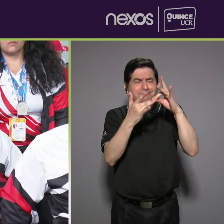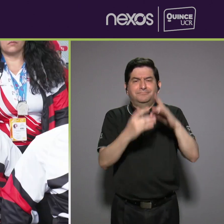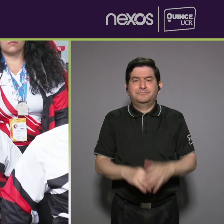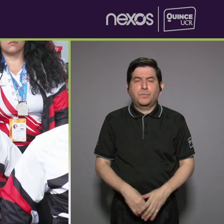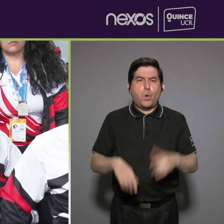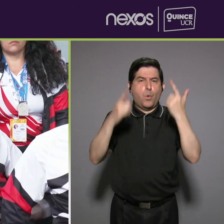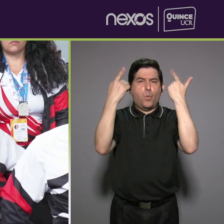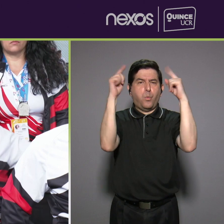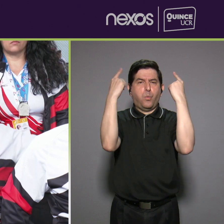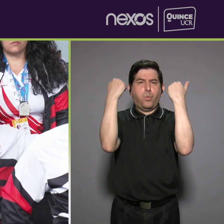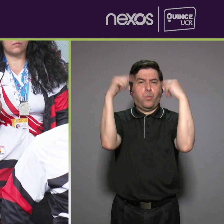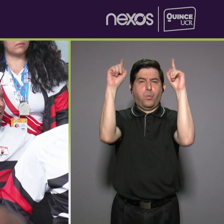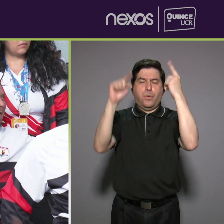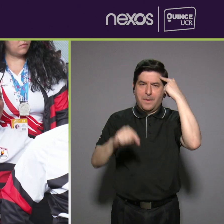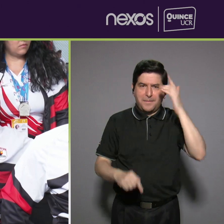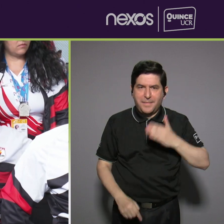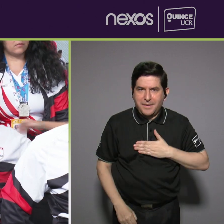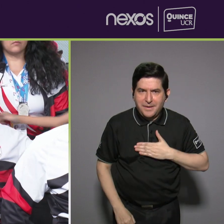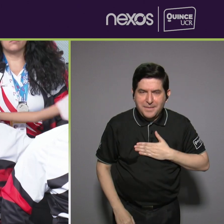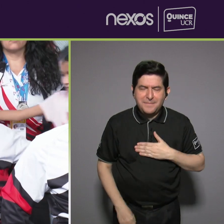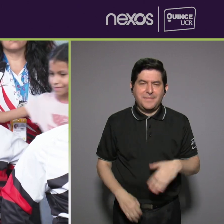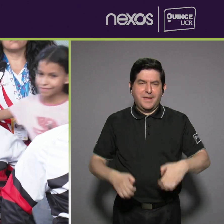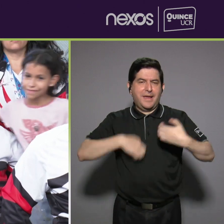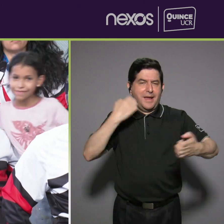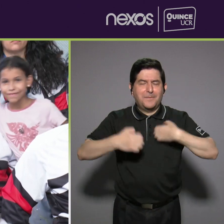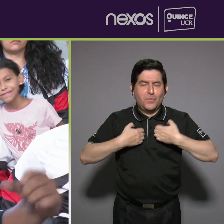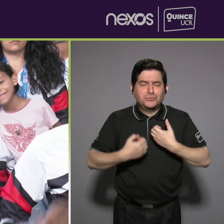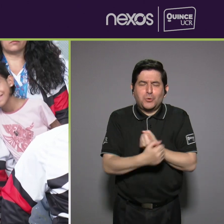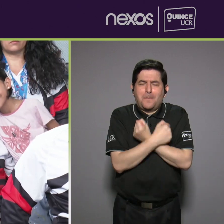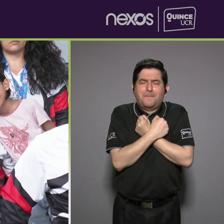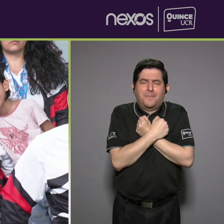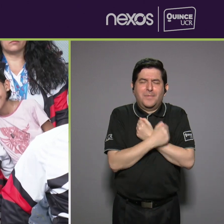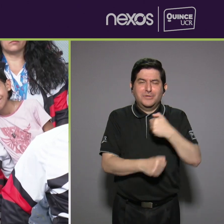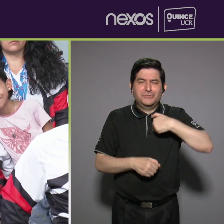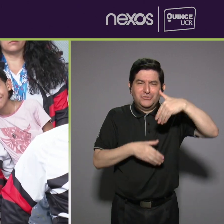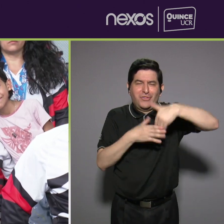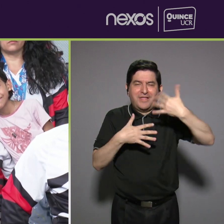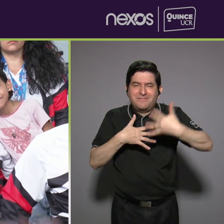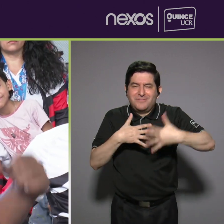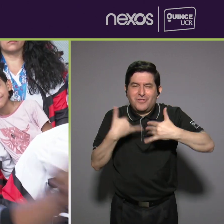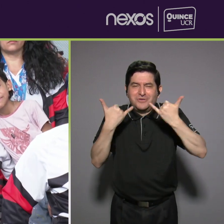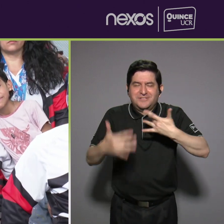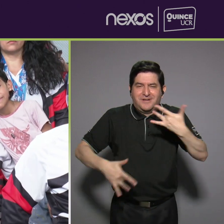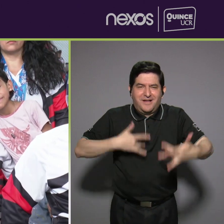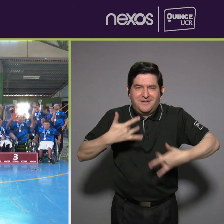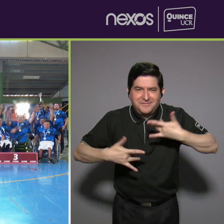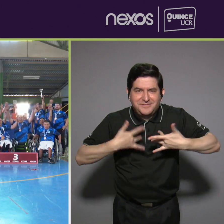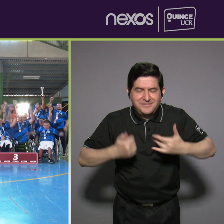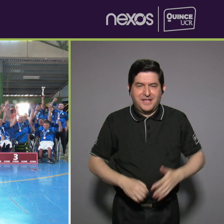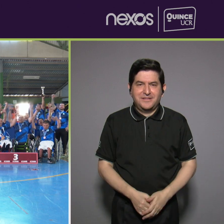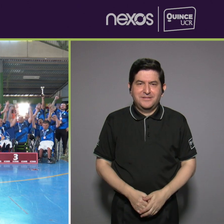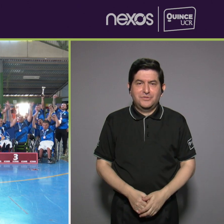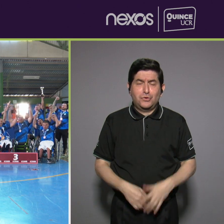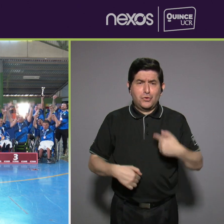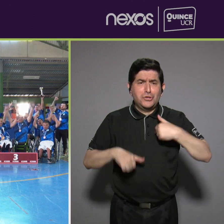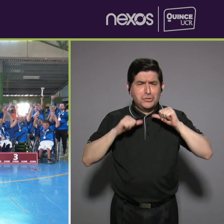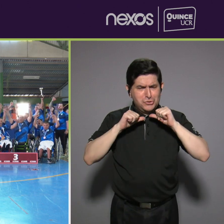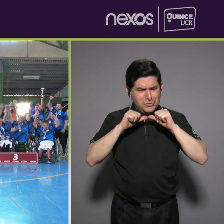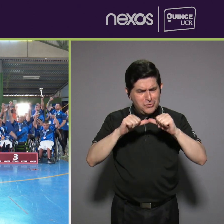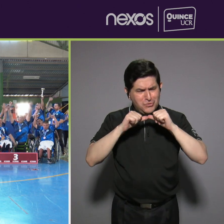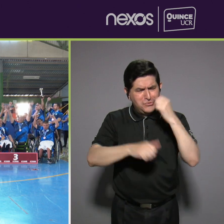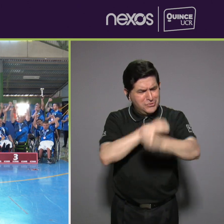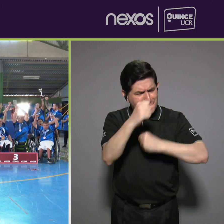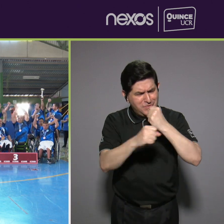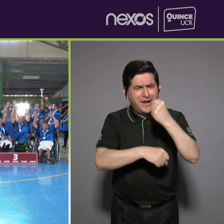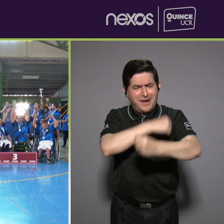exitoso digamos para mí es una emoción una pasión y lo llevo en la sangre y quiero desempeñarlo por muchos años